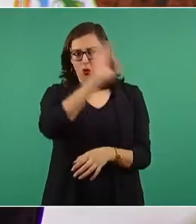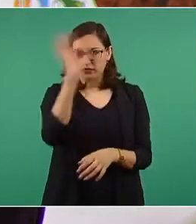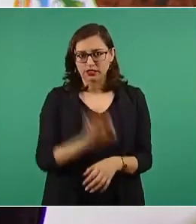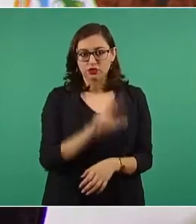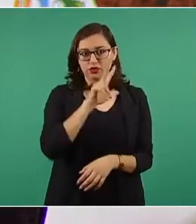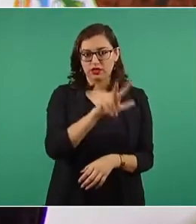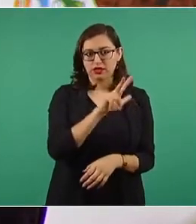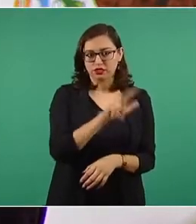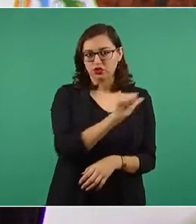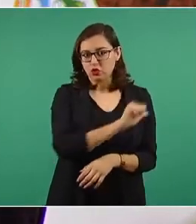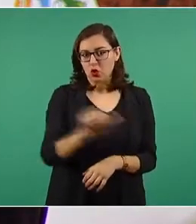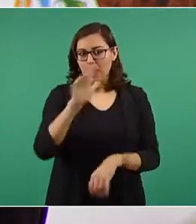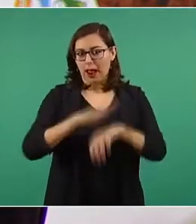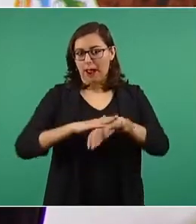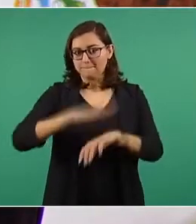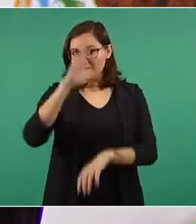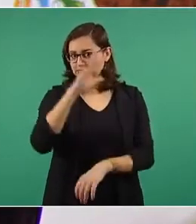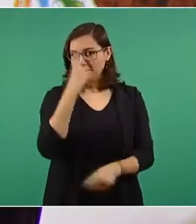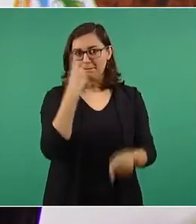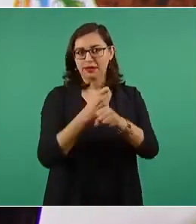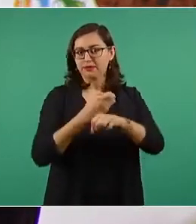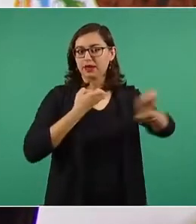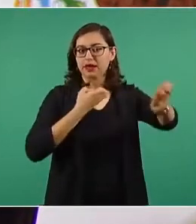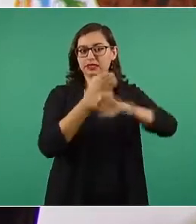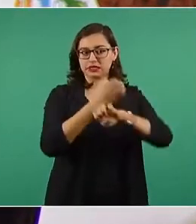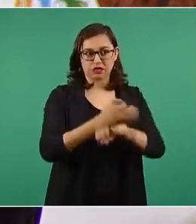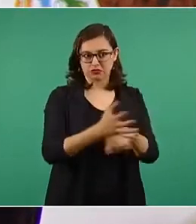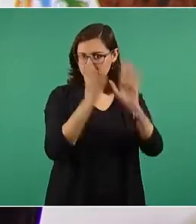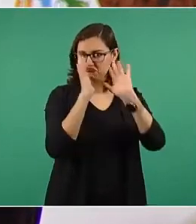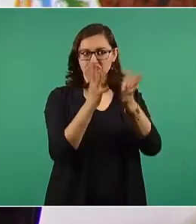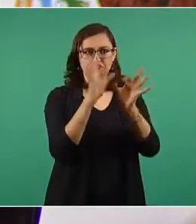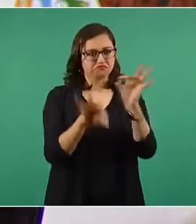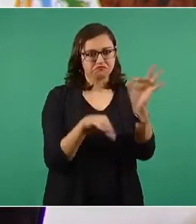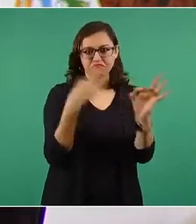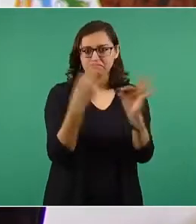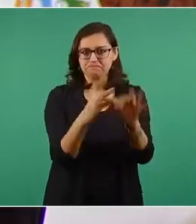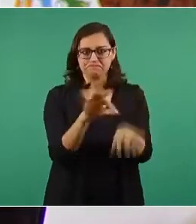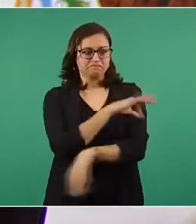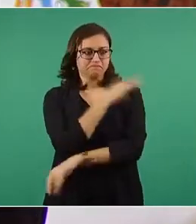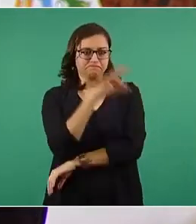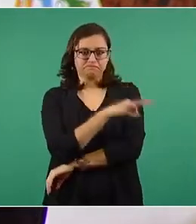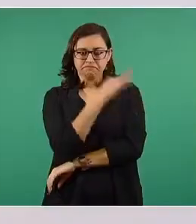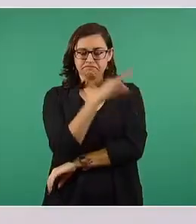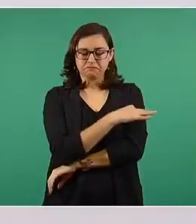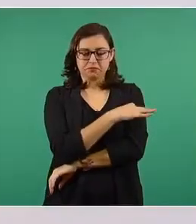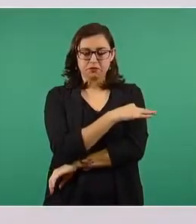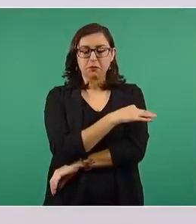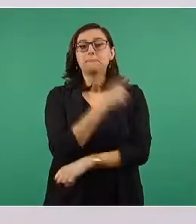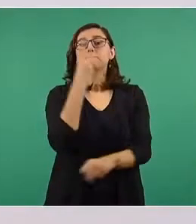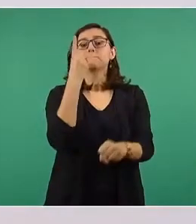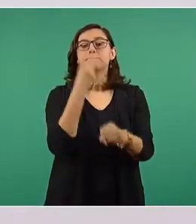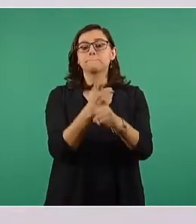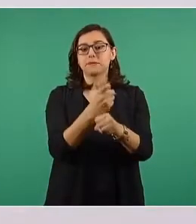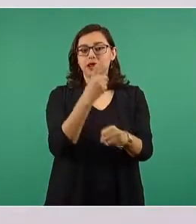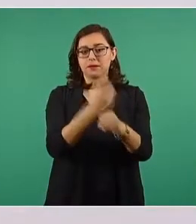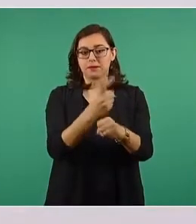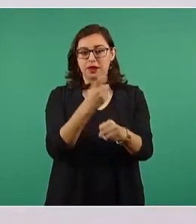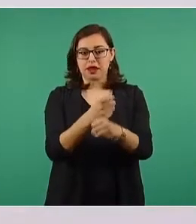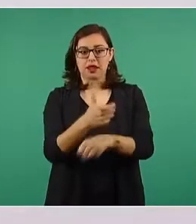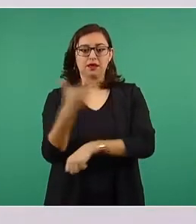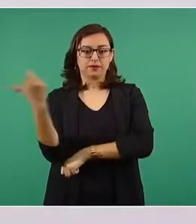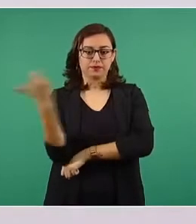donde se cumplió la vacunación, aún con una